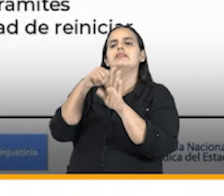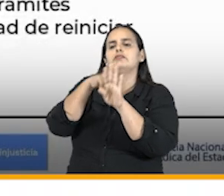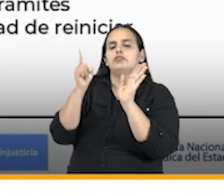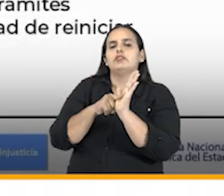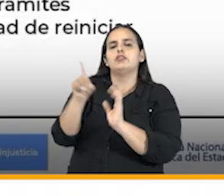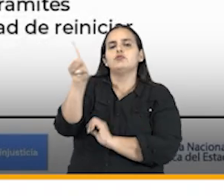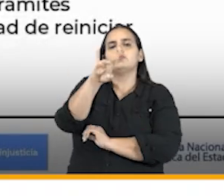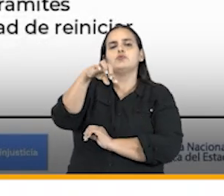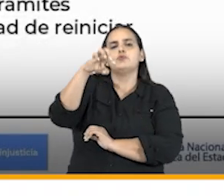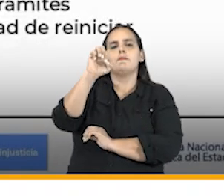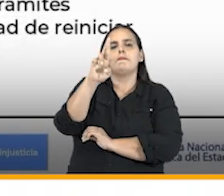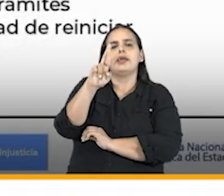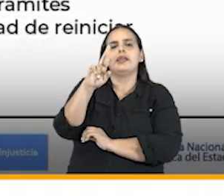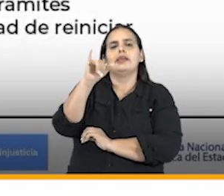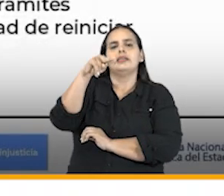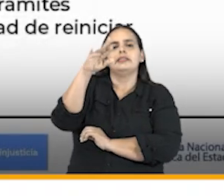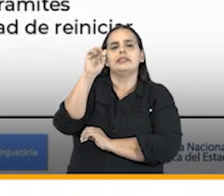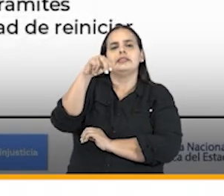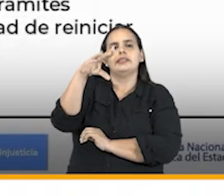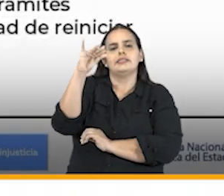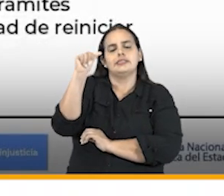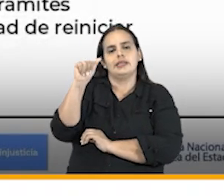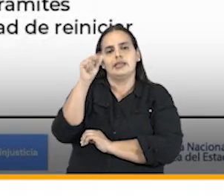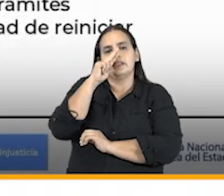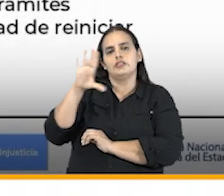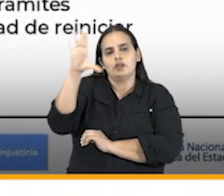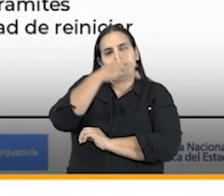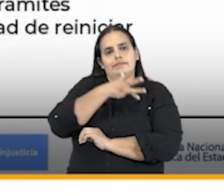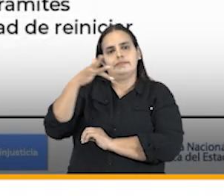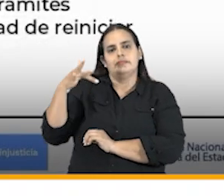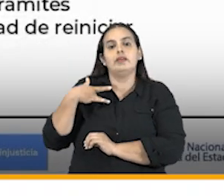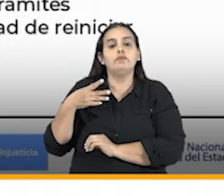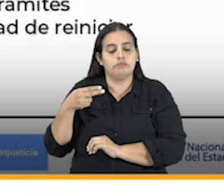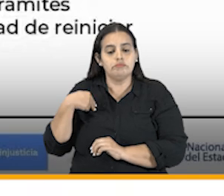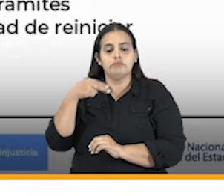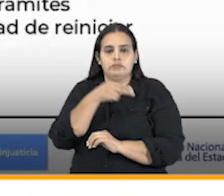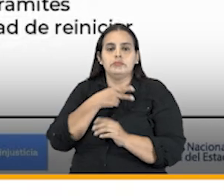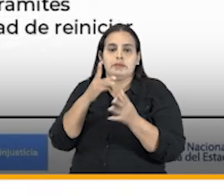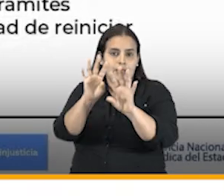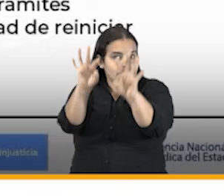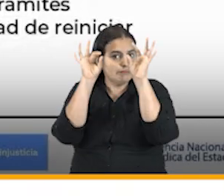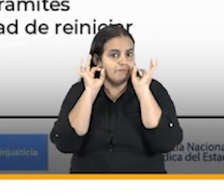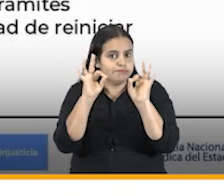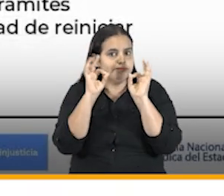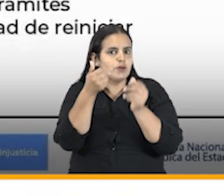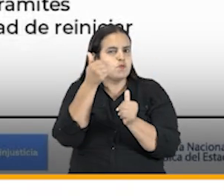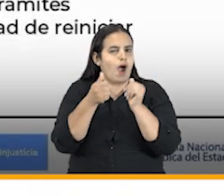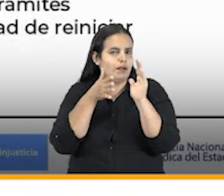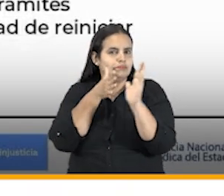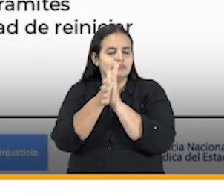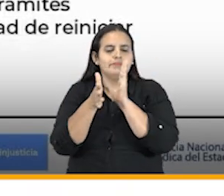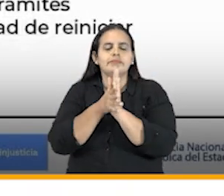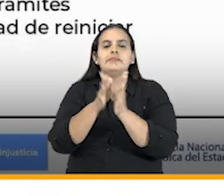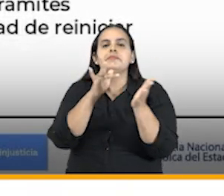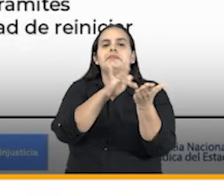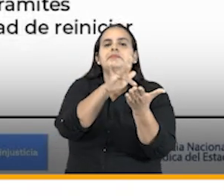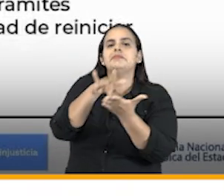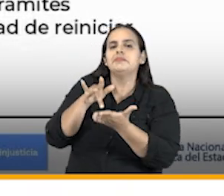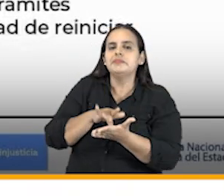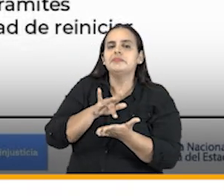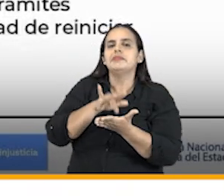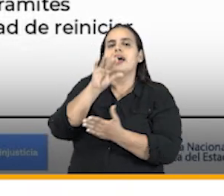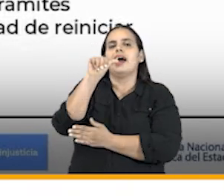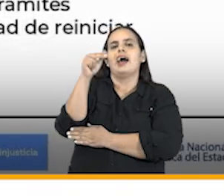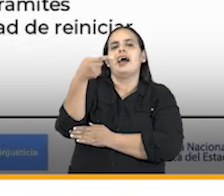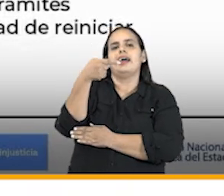superintendencia nacional de salud también consideramos que es un caso de éxito pues la participación que ha tenido la